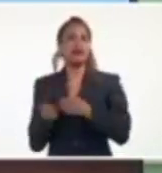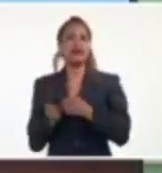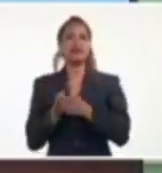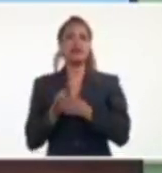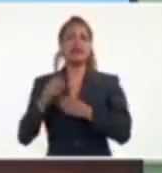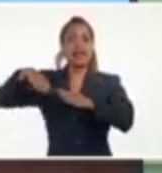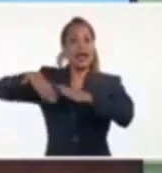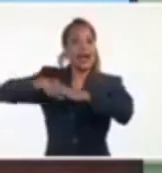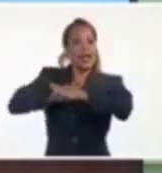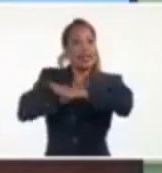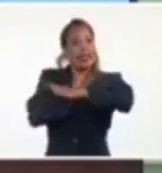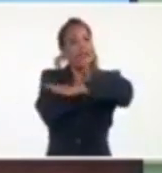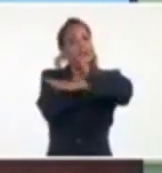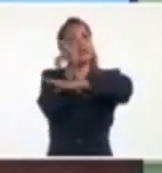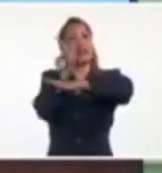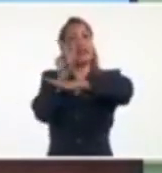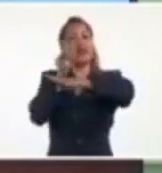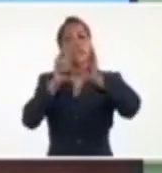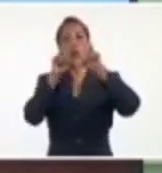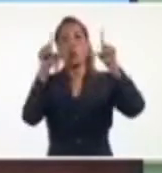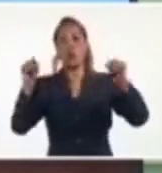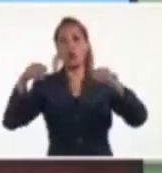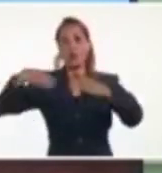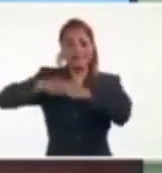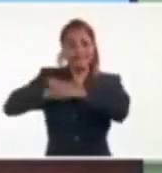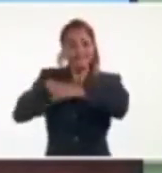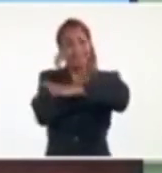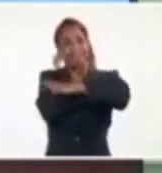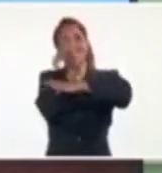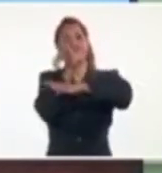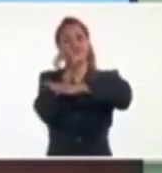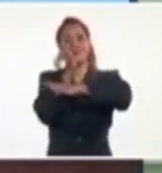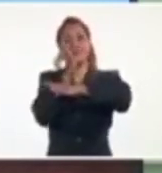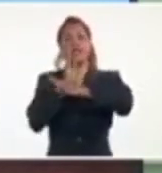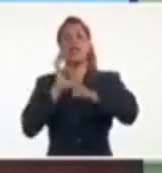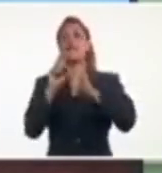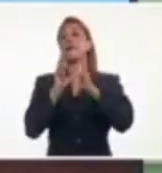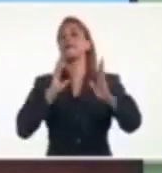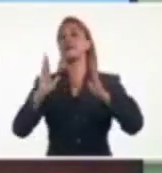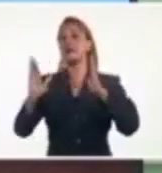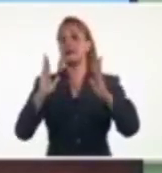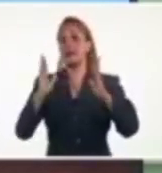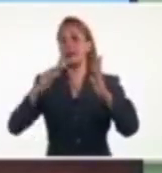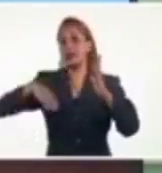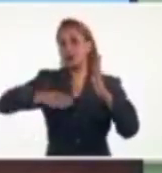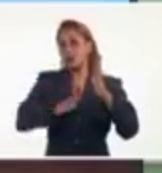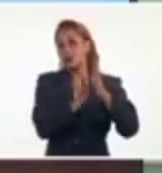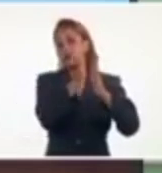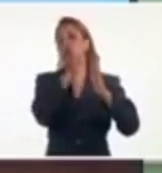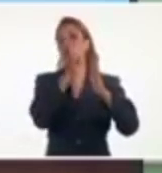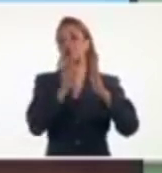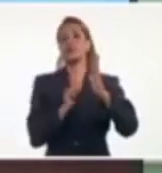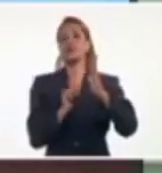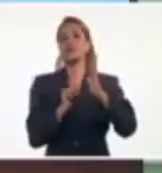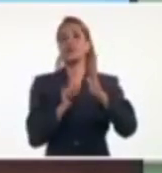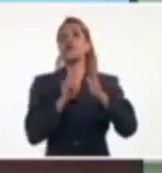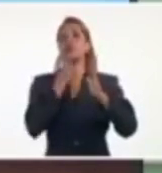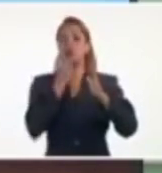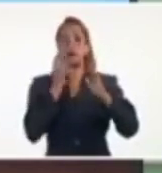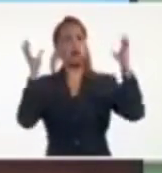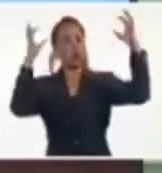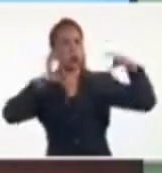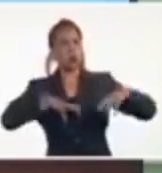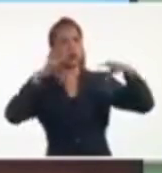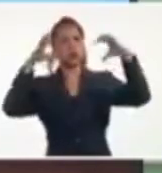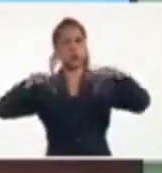atravesar Cuba, por estos puntos, la zona central, pero recuerden que no es un punto, hay lluvias a ambos